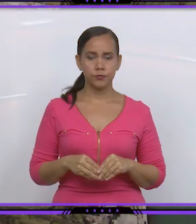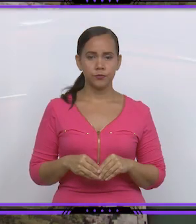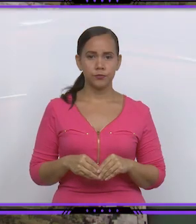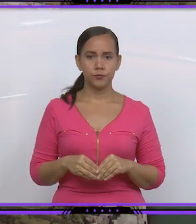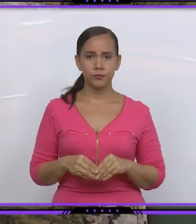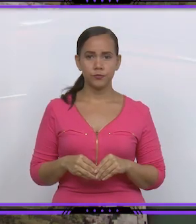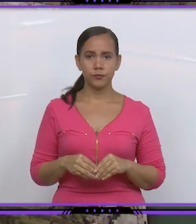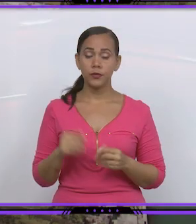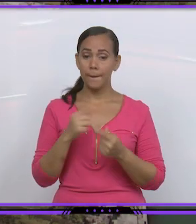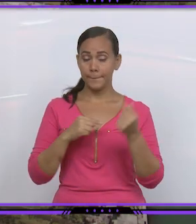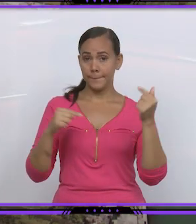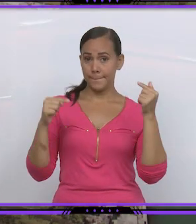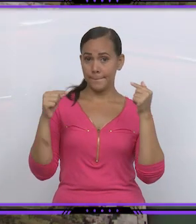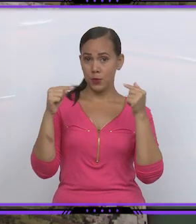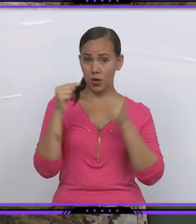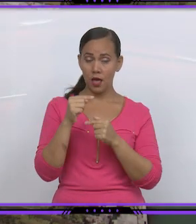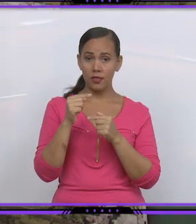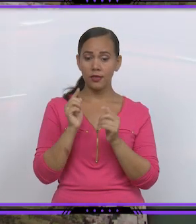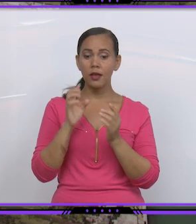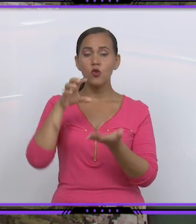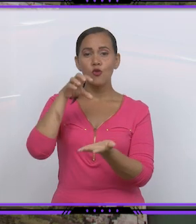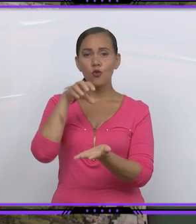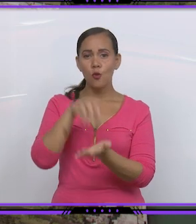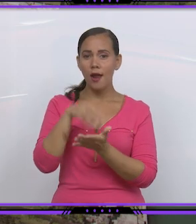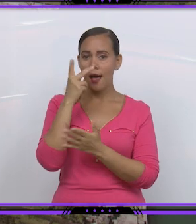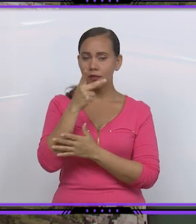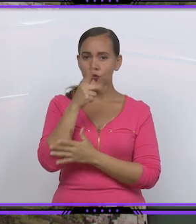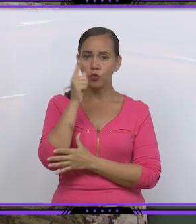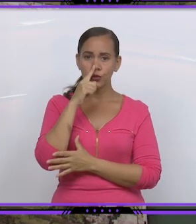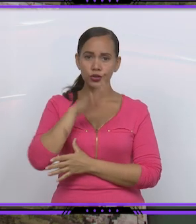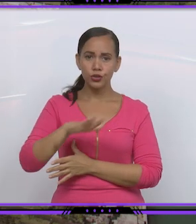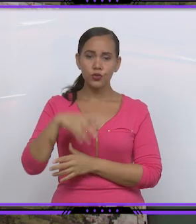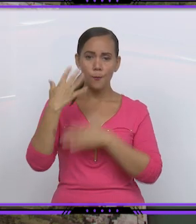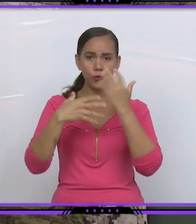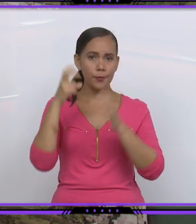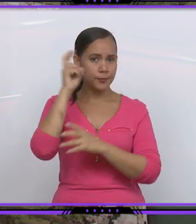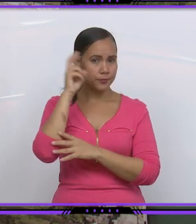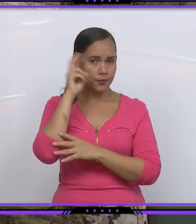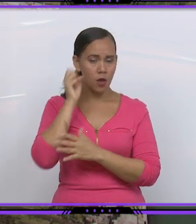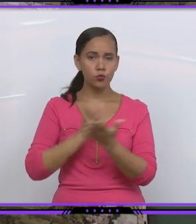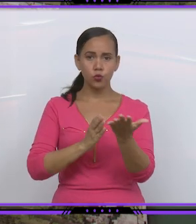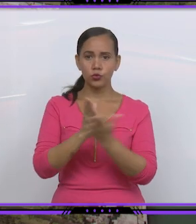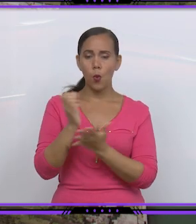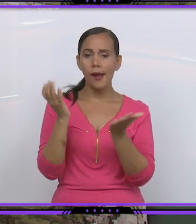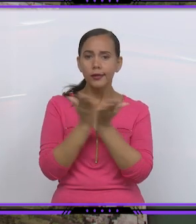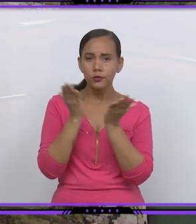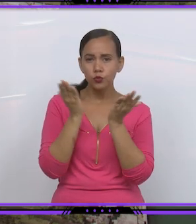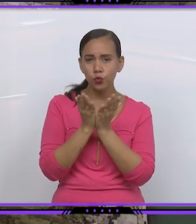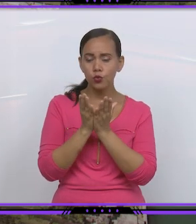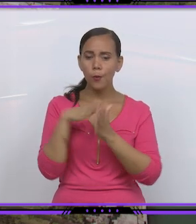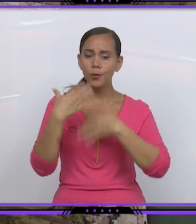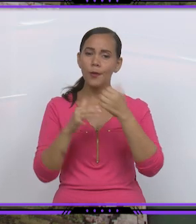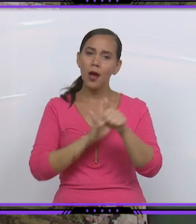Entre las prioridades que tiene el colectivo de la Clínica del Neurodesarrollo en Cárdenas destacan la conclusión de acciones constructivas, dar